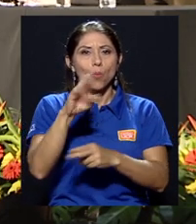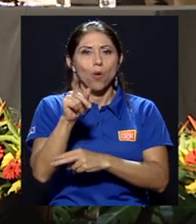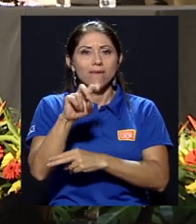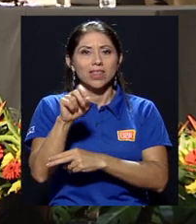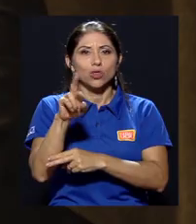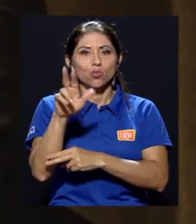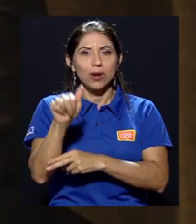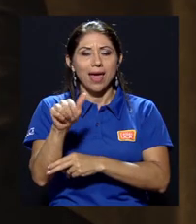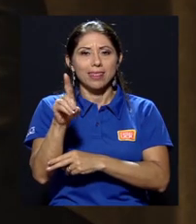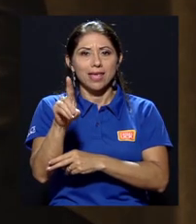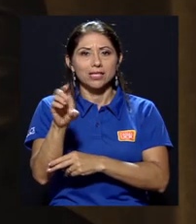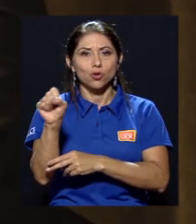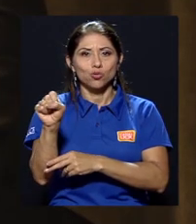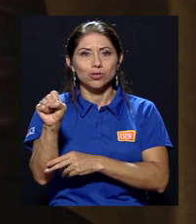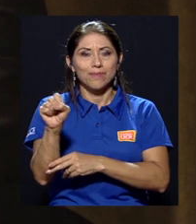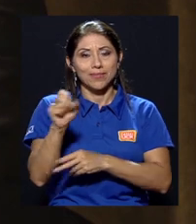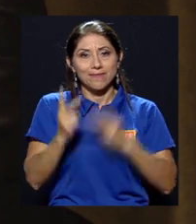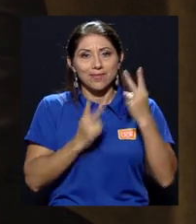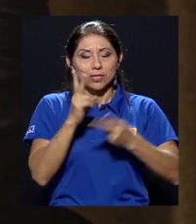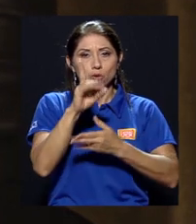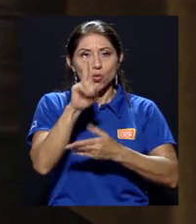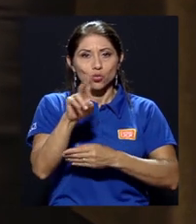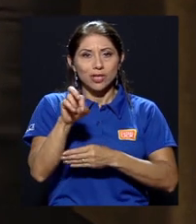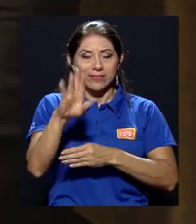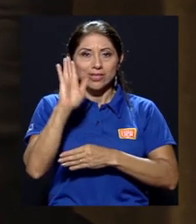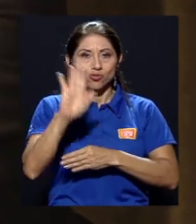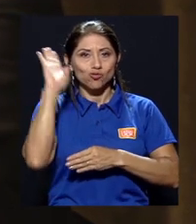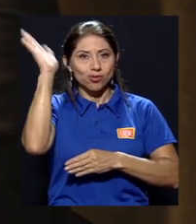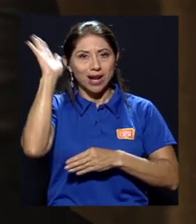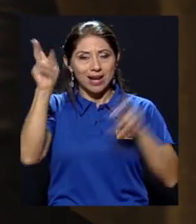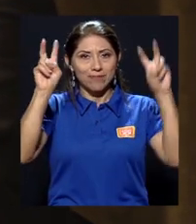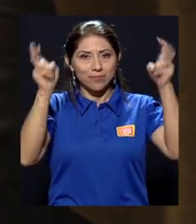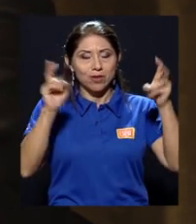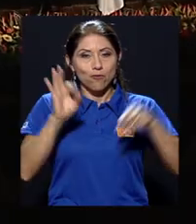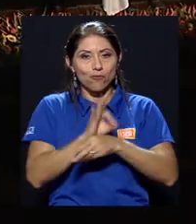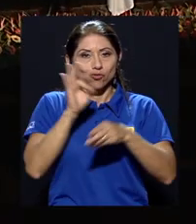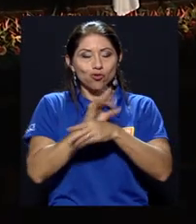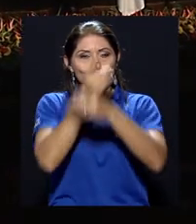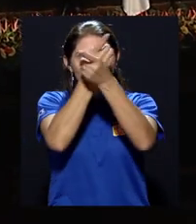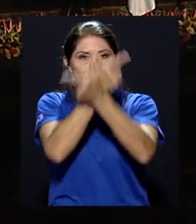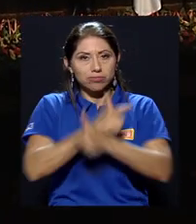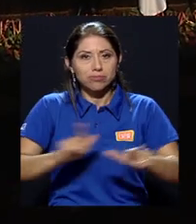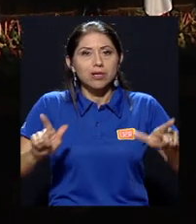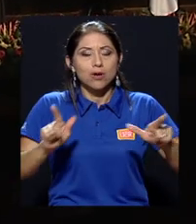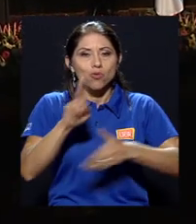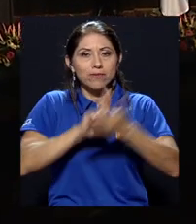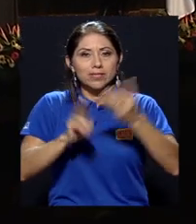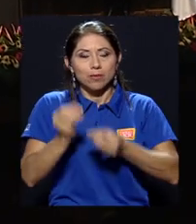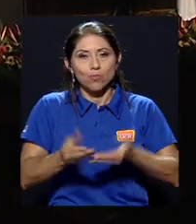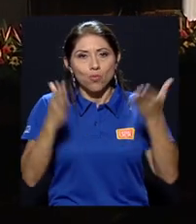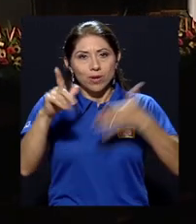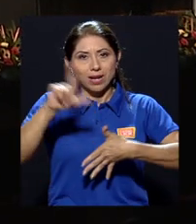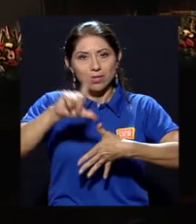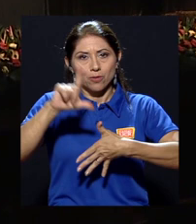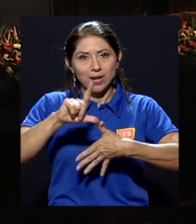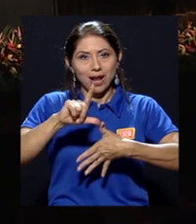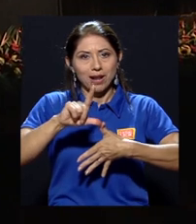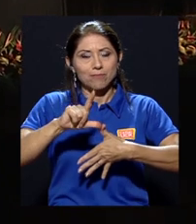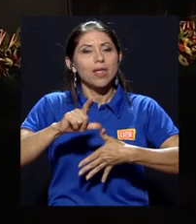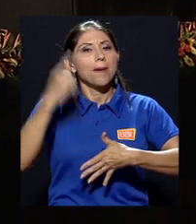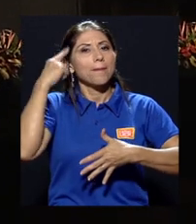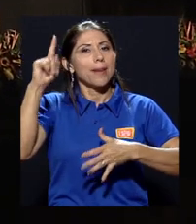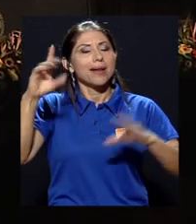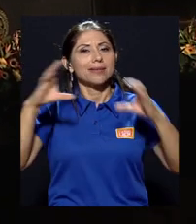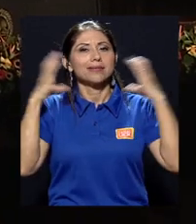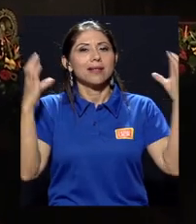visitó la UCR en su charla La Función de Colonizadora de la Universidad Pública Latinoamericana, ofrecida para conmemorar